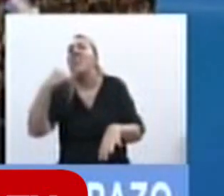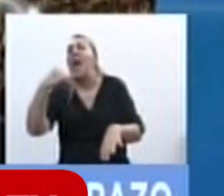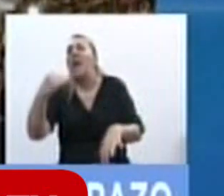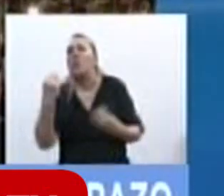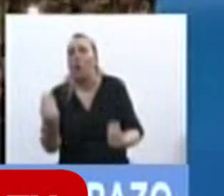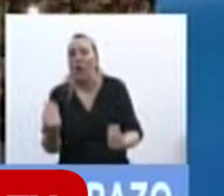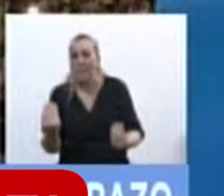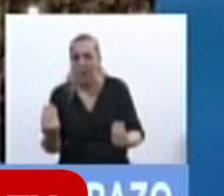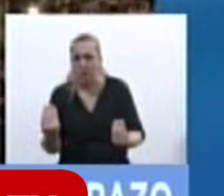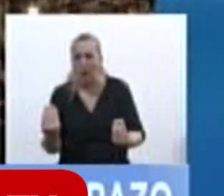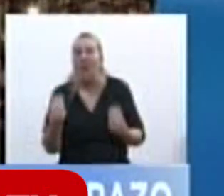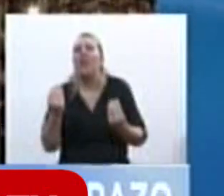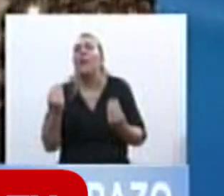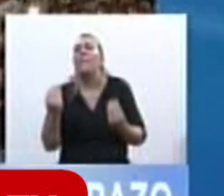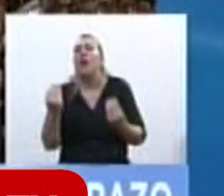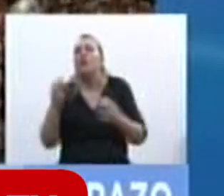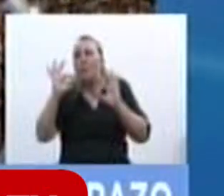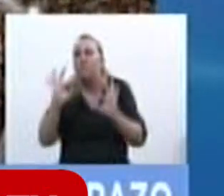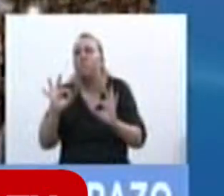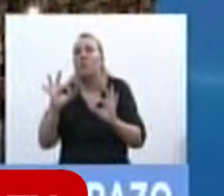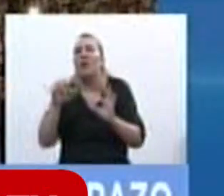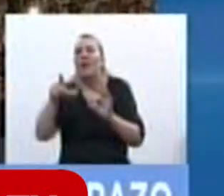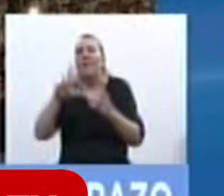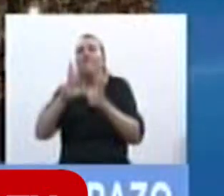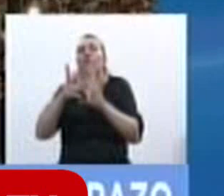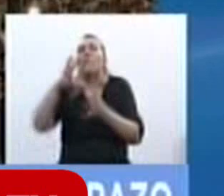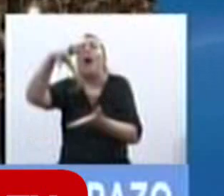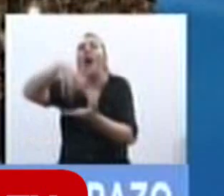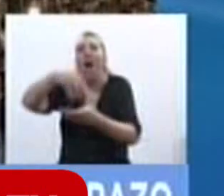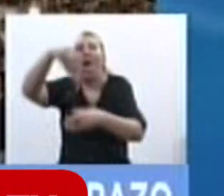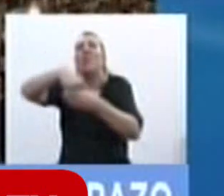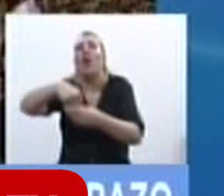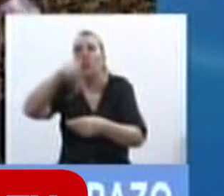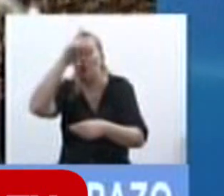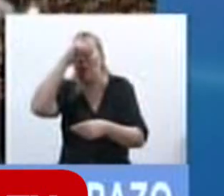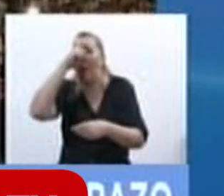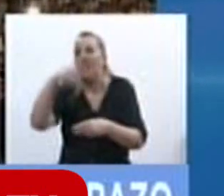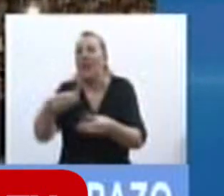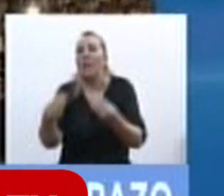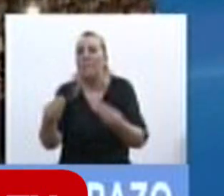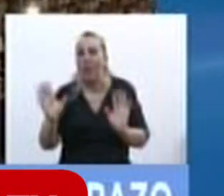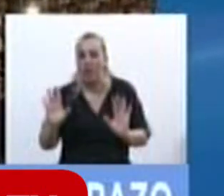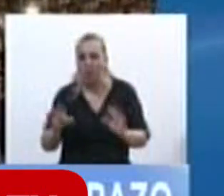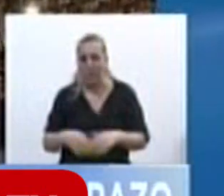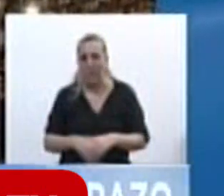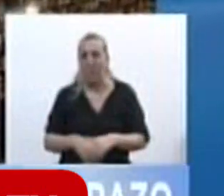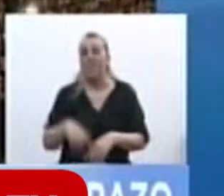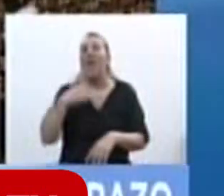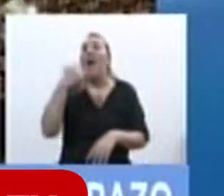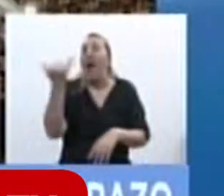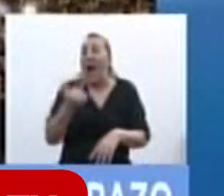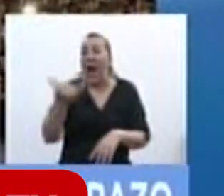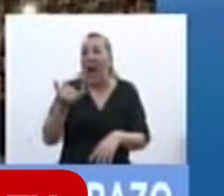que es qué pasó puertas adentro del sistema público de salud primero que a pesar de tener